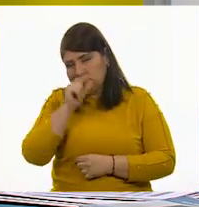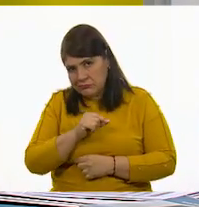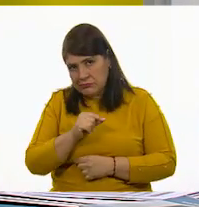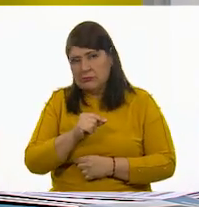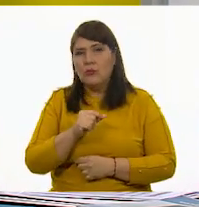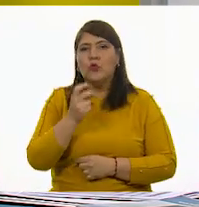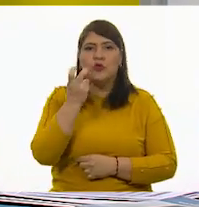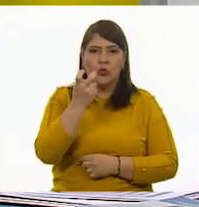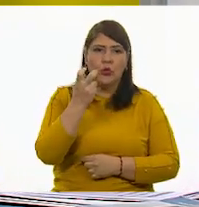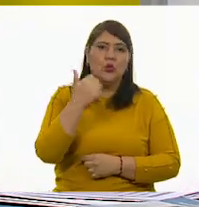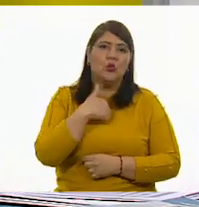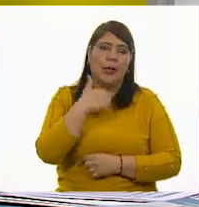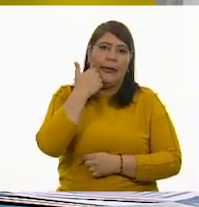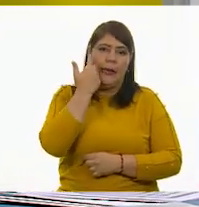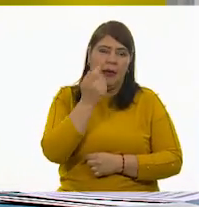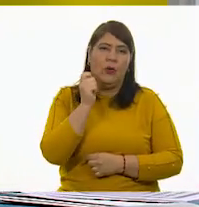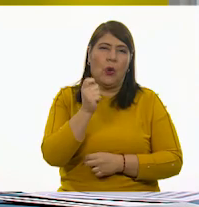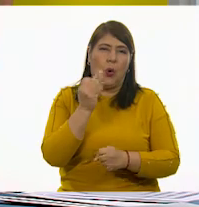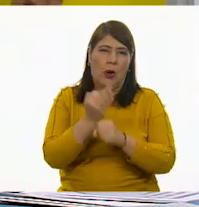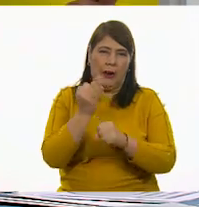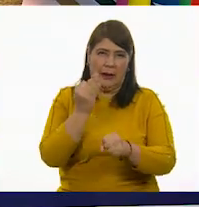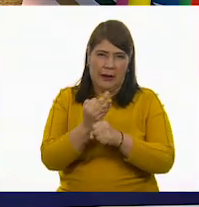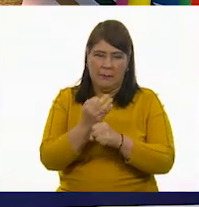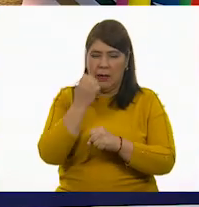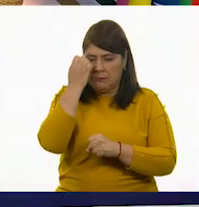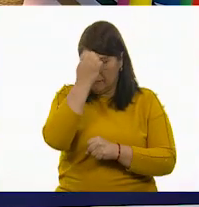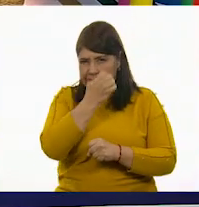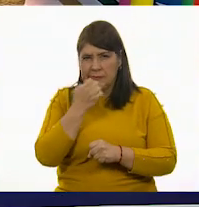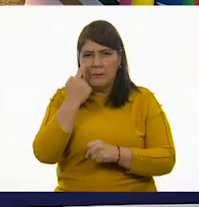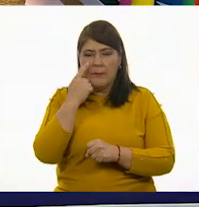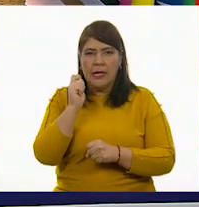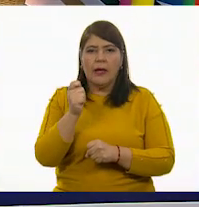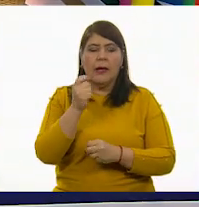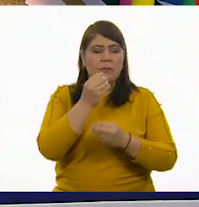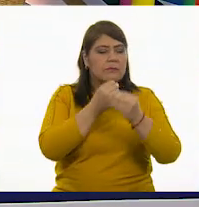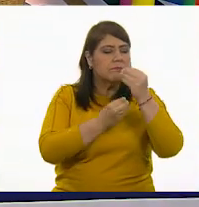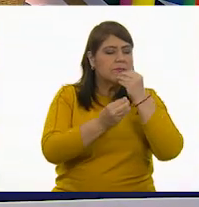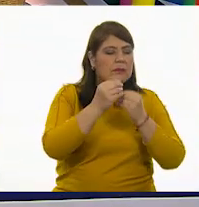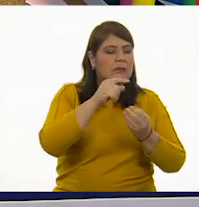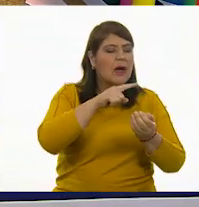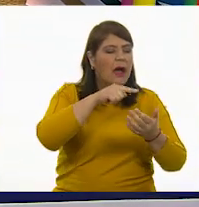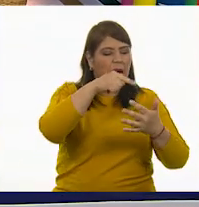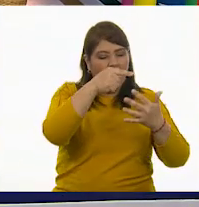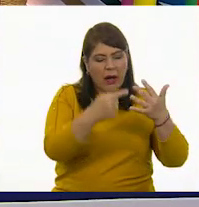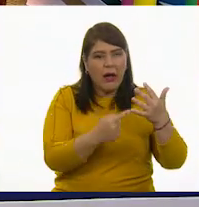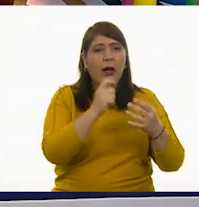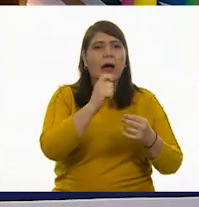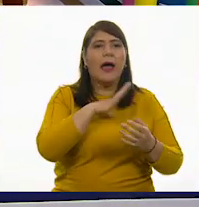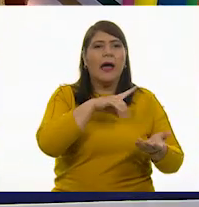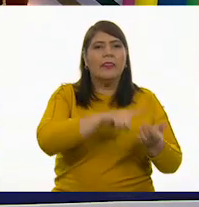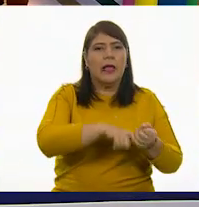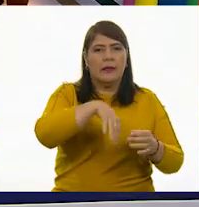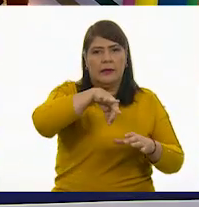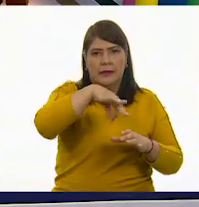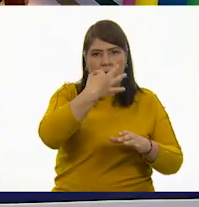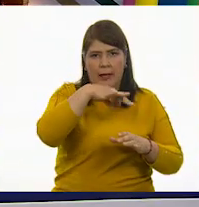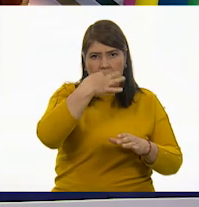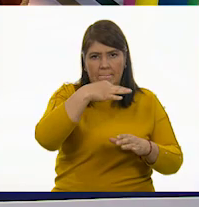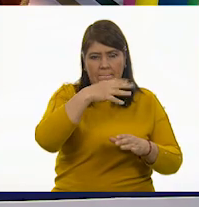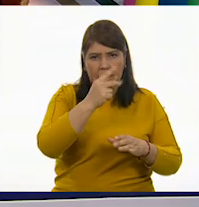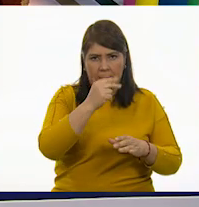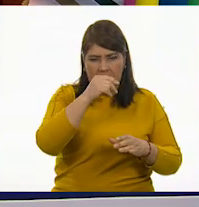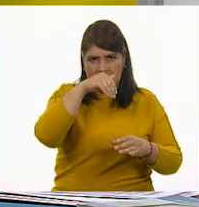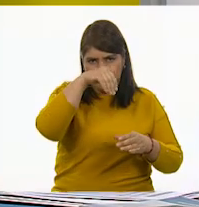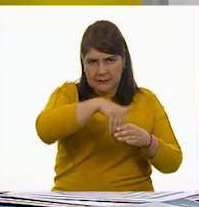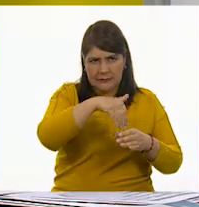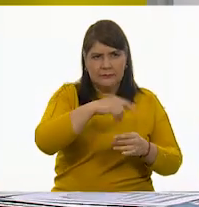analizar la declaración nutrimental que hay en una bolsita de papas como esta, si la observan.